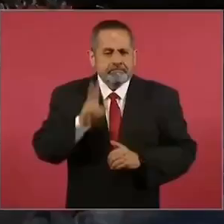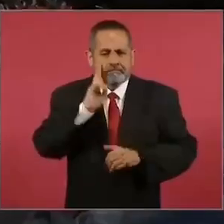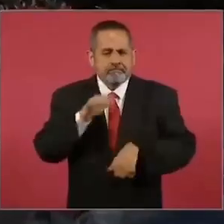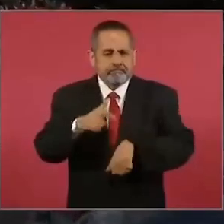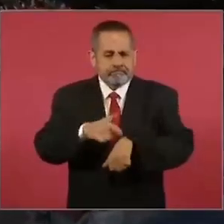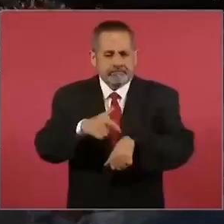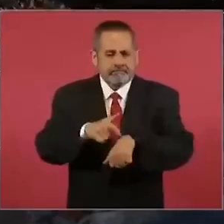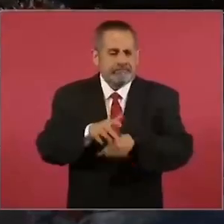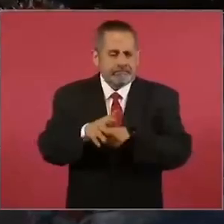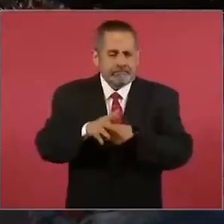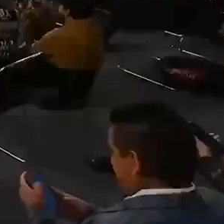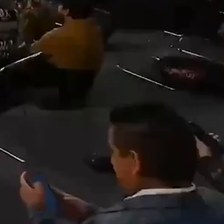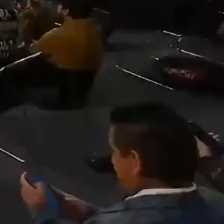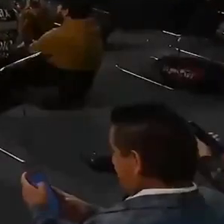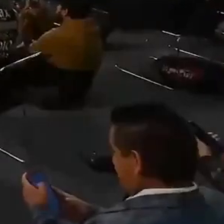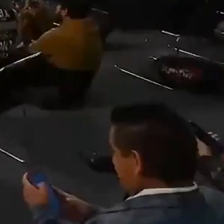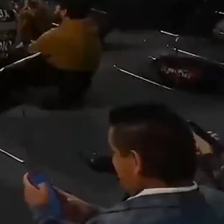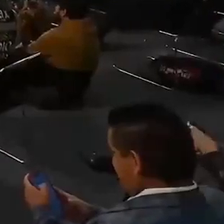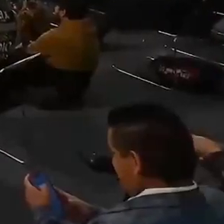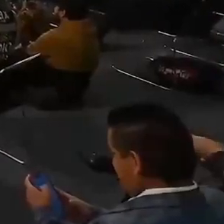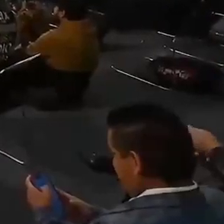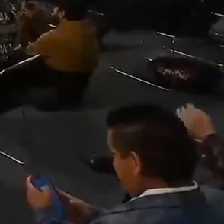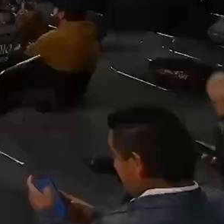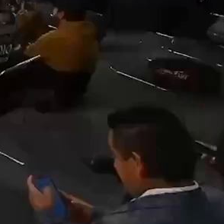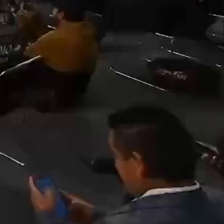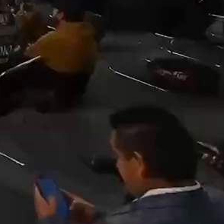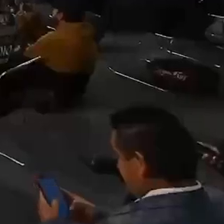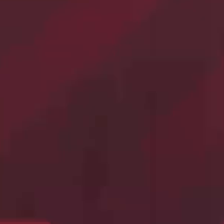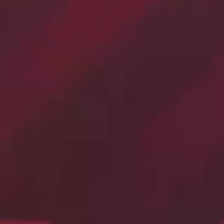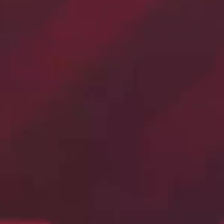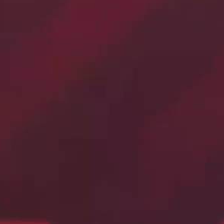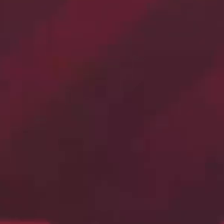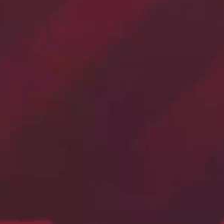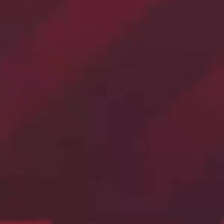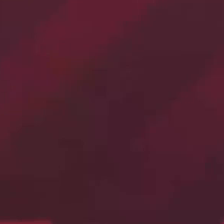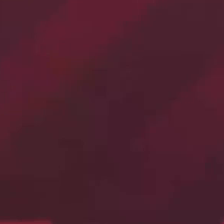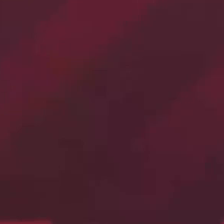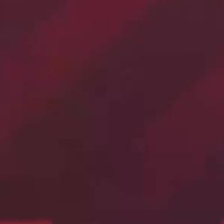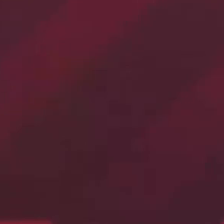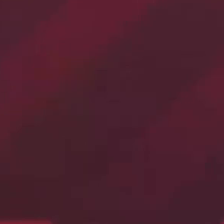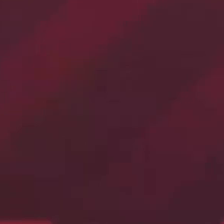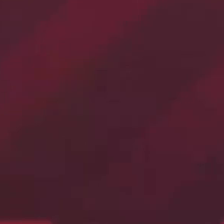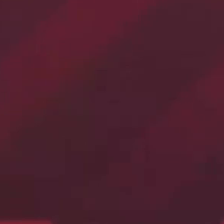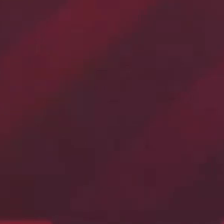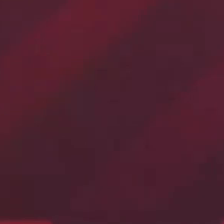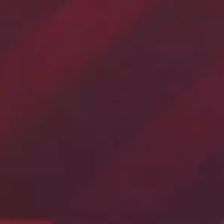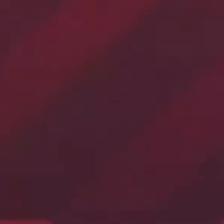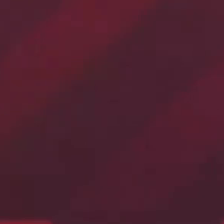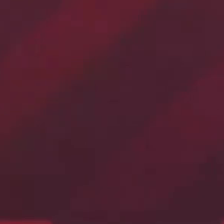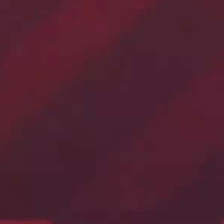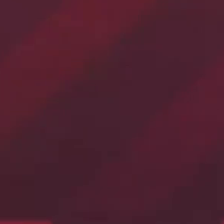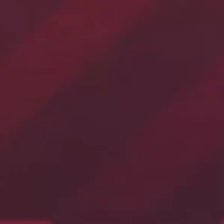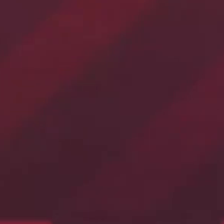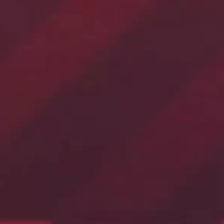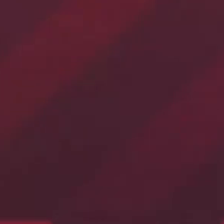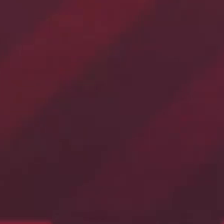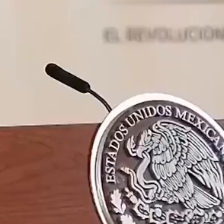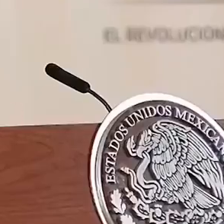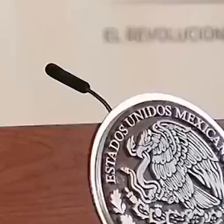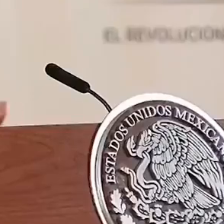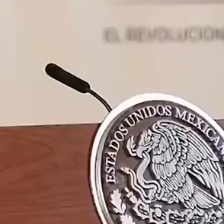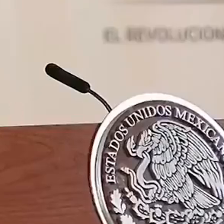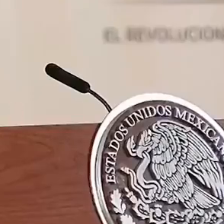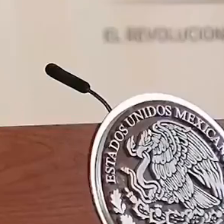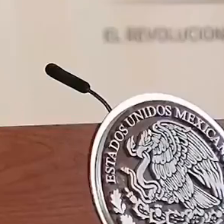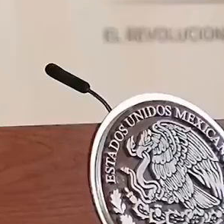para la reforma constitucional, o sea, que no sea tan urgente. Es que